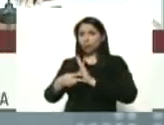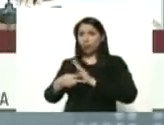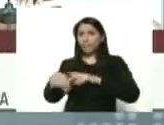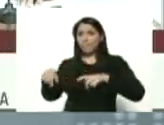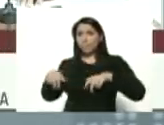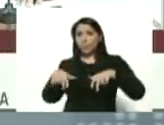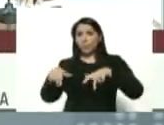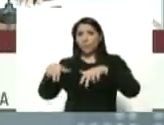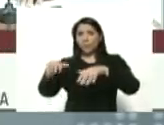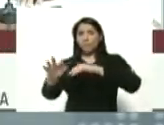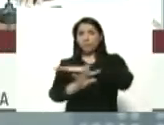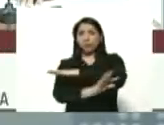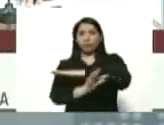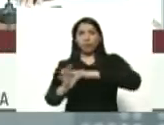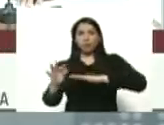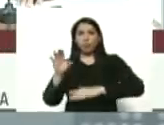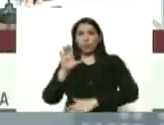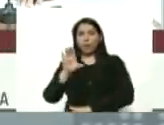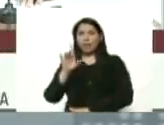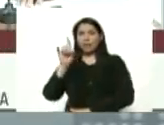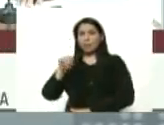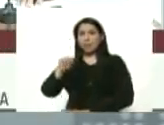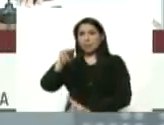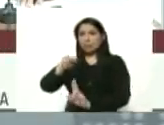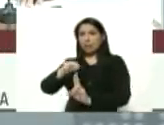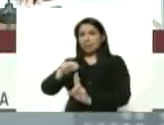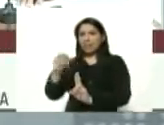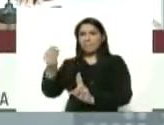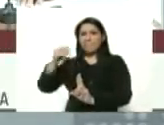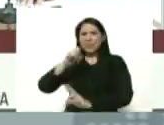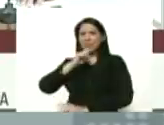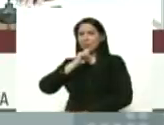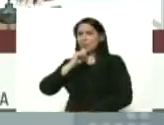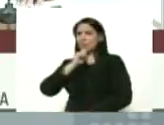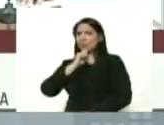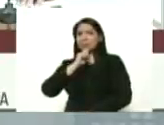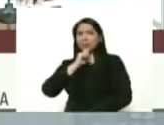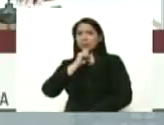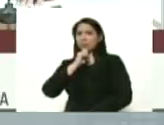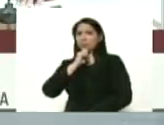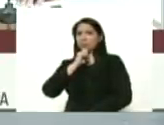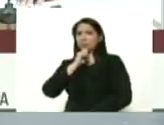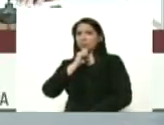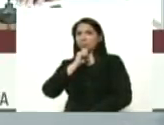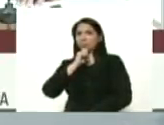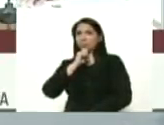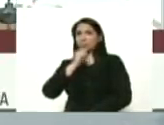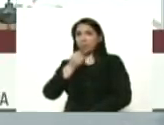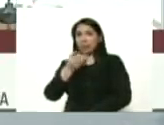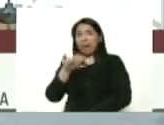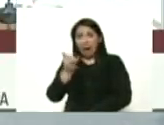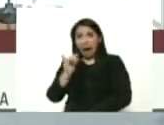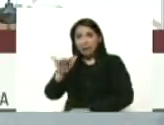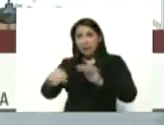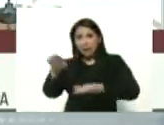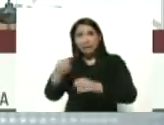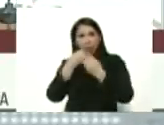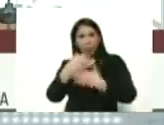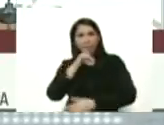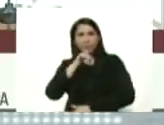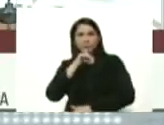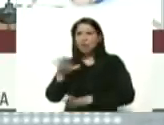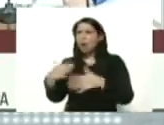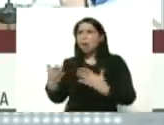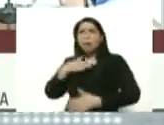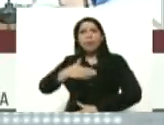fronterizos del país sobre todo el del Táchira que es más complicado el San Antonio del Táchira hay avance hay buenas noticias que le